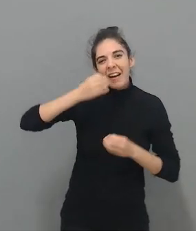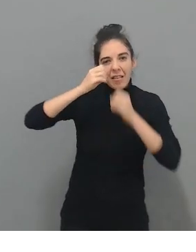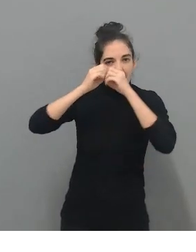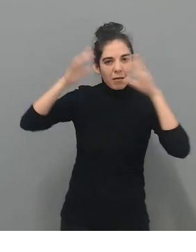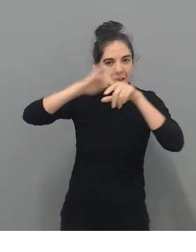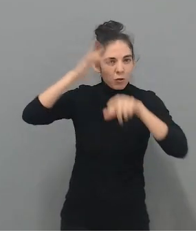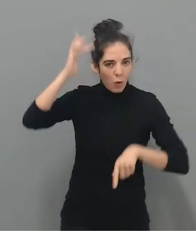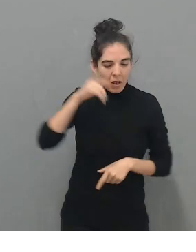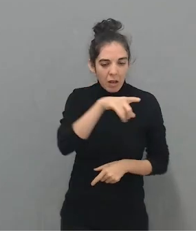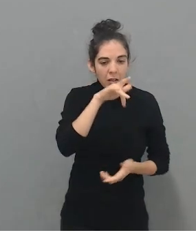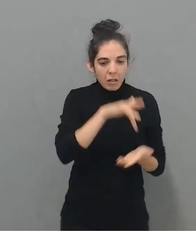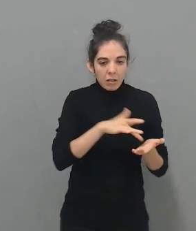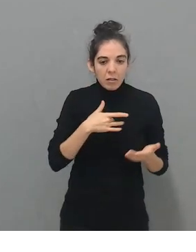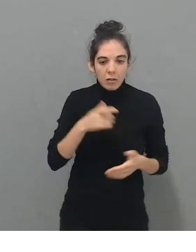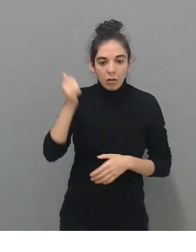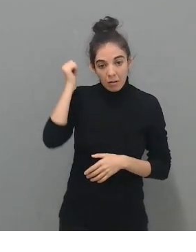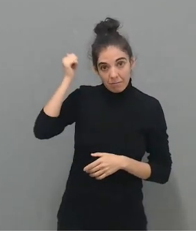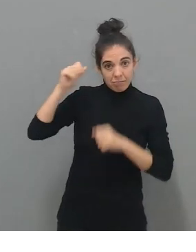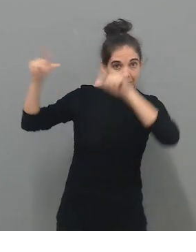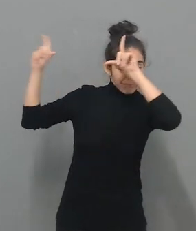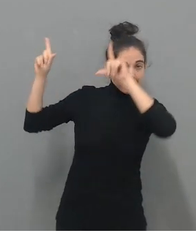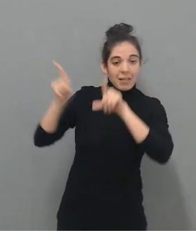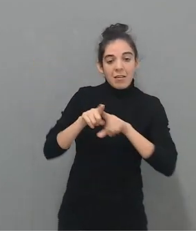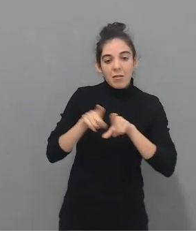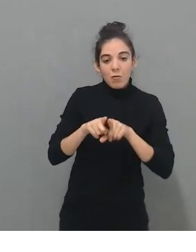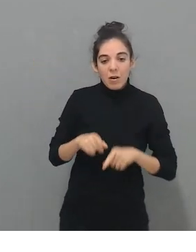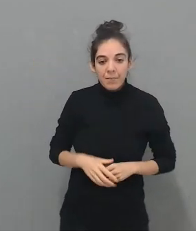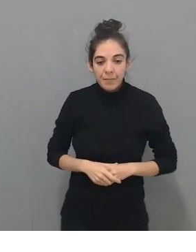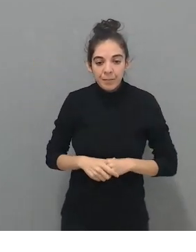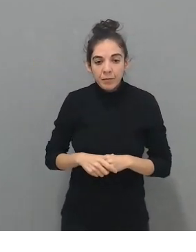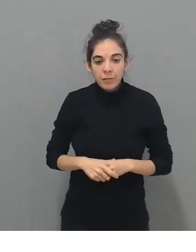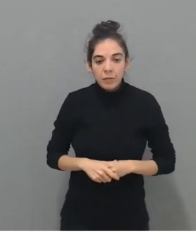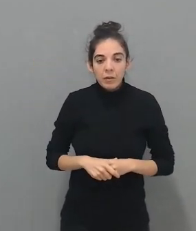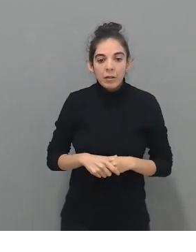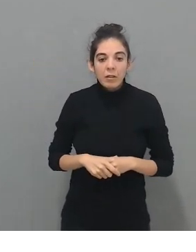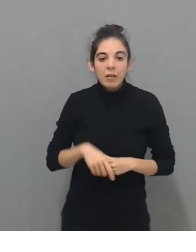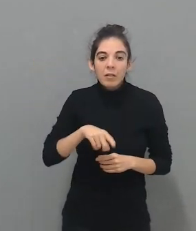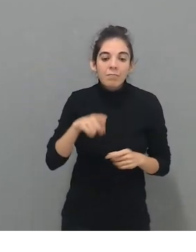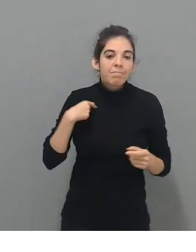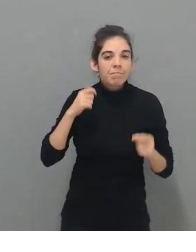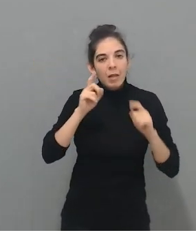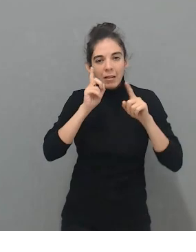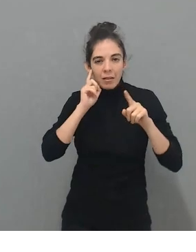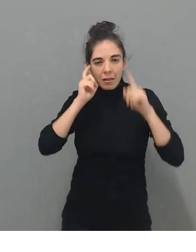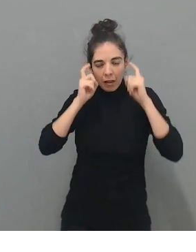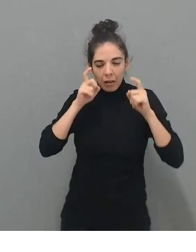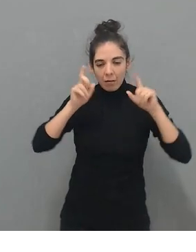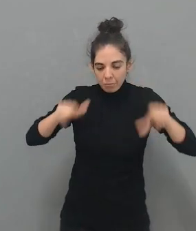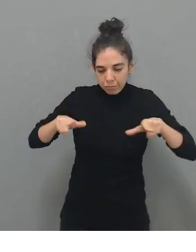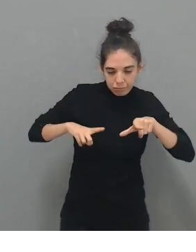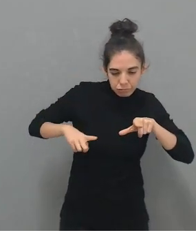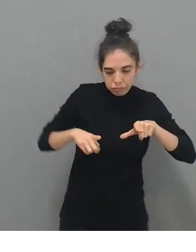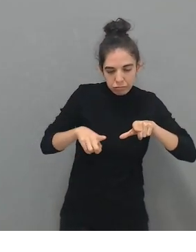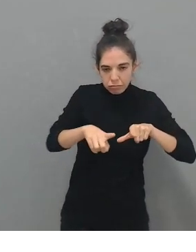en el cual nos costó muchísimo trabajo desarrollarla en realidad virtual, porque hacíamos planos de arrastre. Hasta entonces no se había hecho ningún plano de